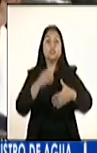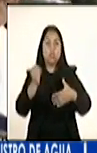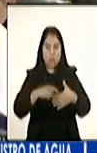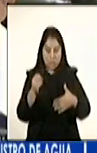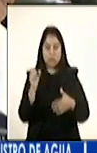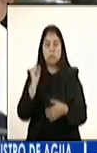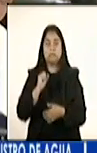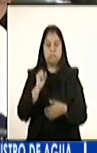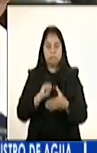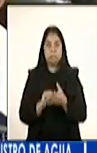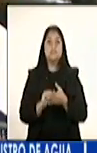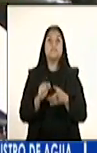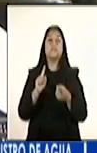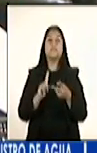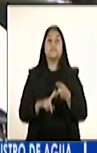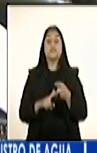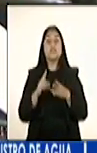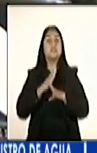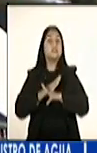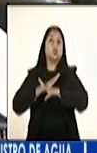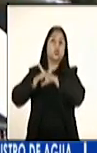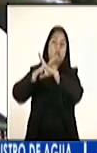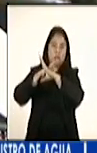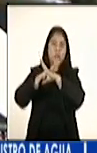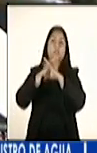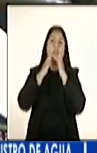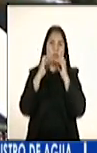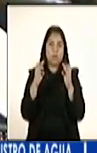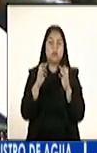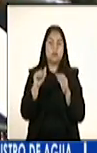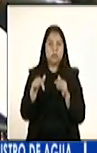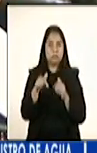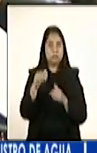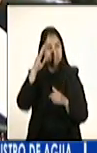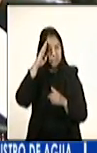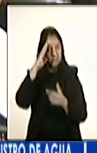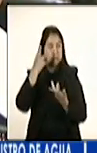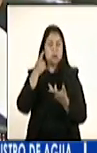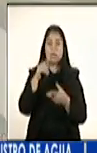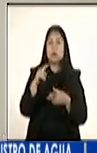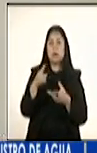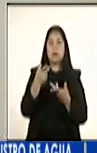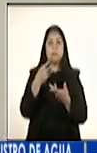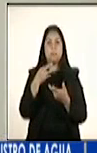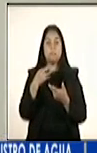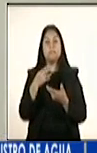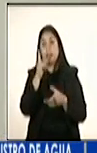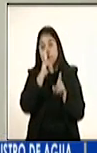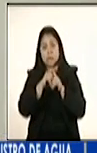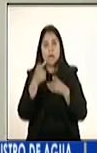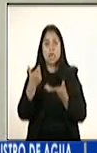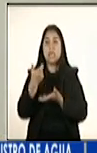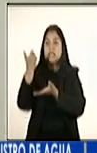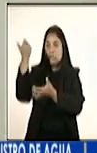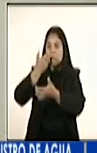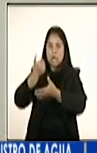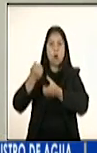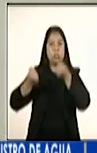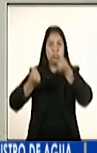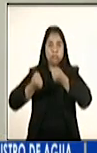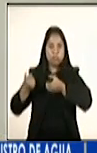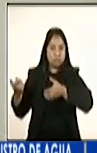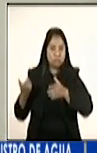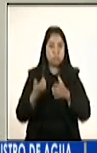desechos. Los servicios de seguridad pública. Las empresas de seguridad privada y transporte de valores, quienes deberán prestar